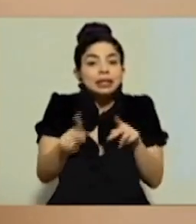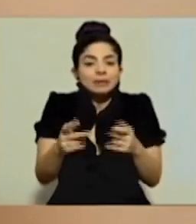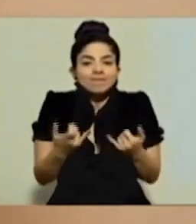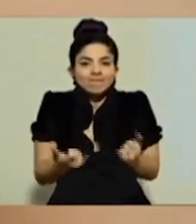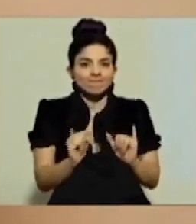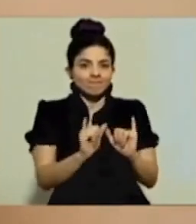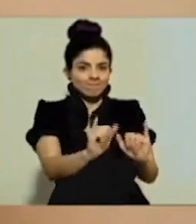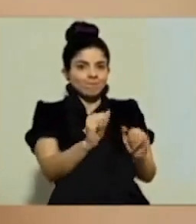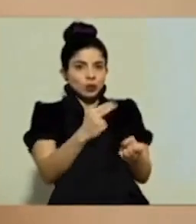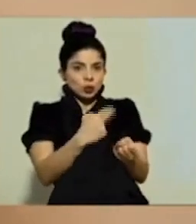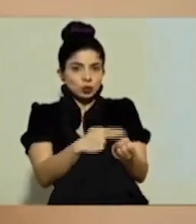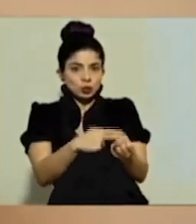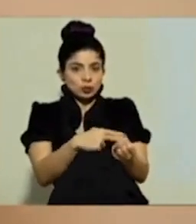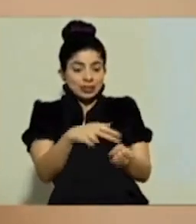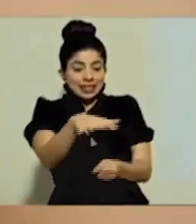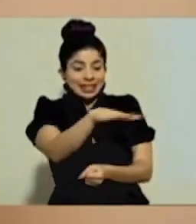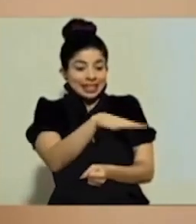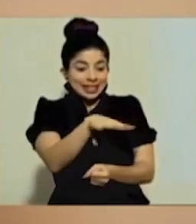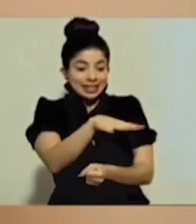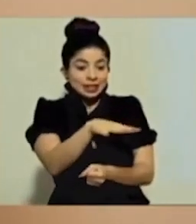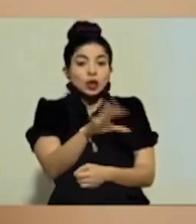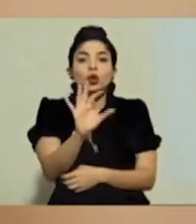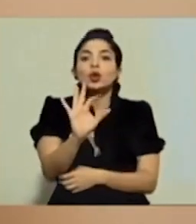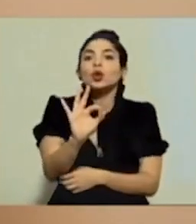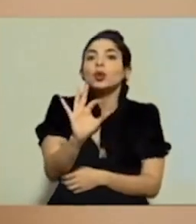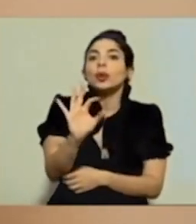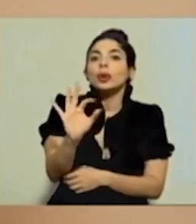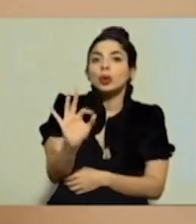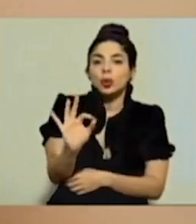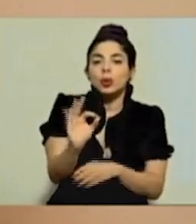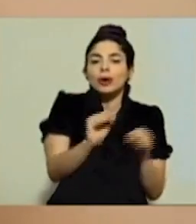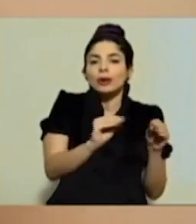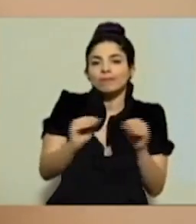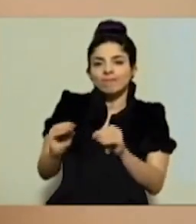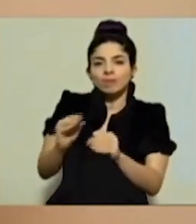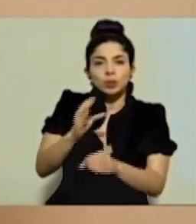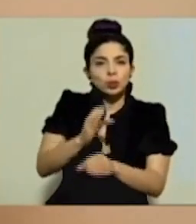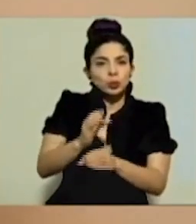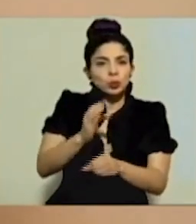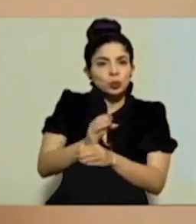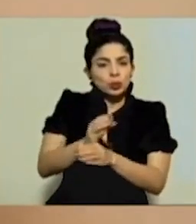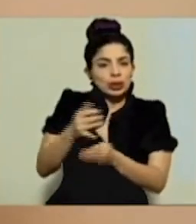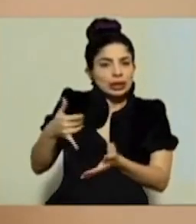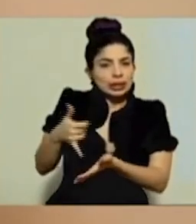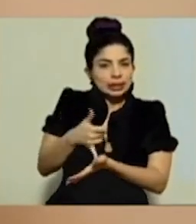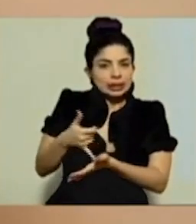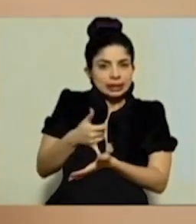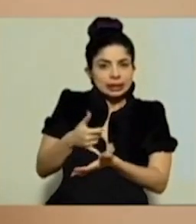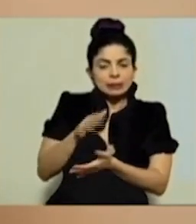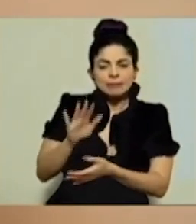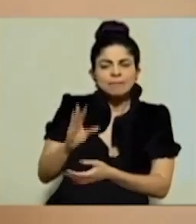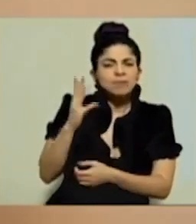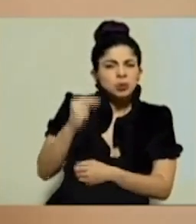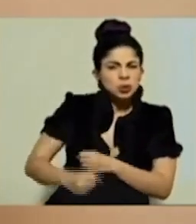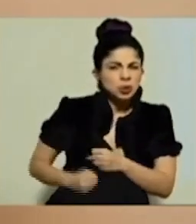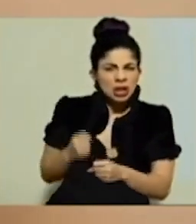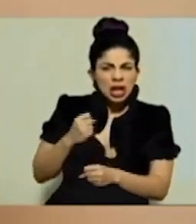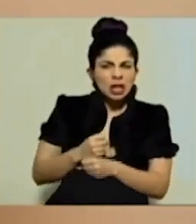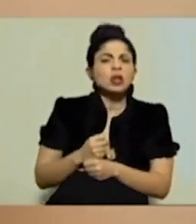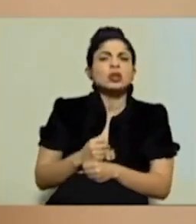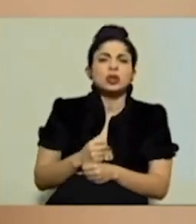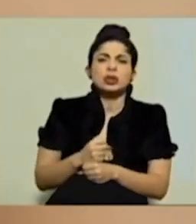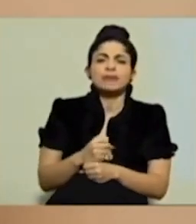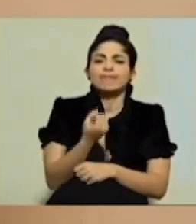encuentran hospitalizadas. De estas, 99 de ellas se encuentran en inmunidades de cuidados intensivos, con un rango de edad que va